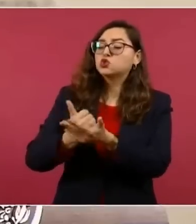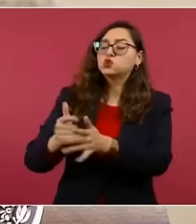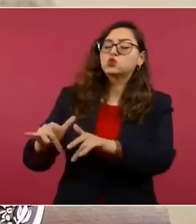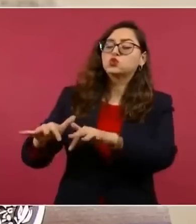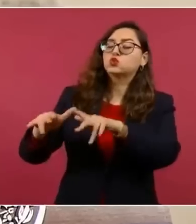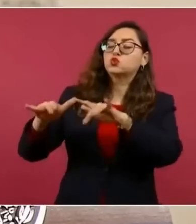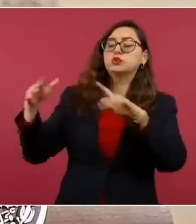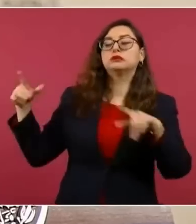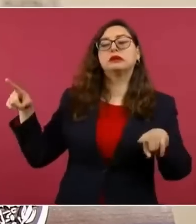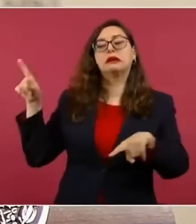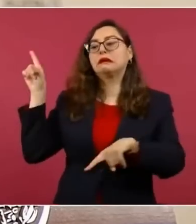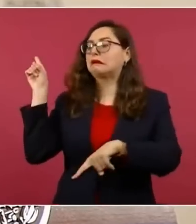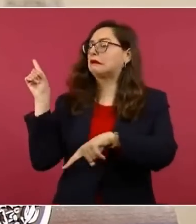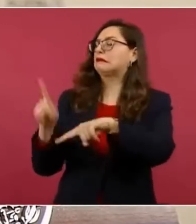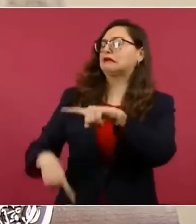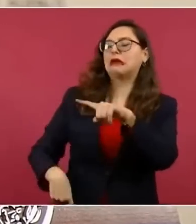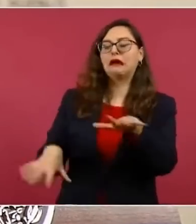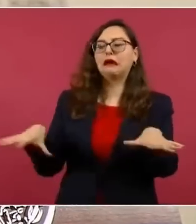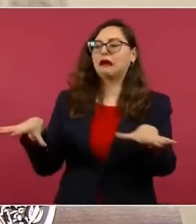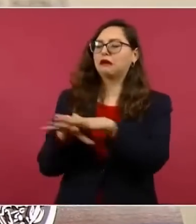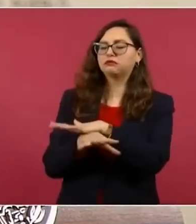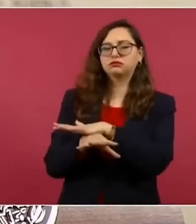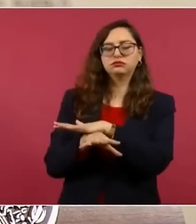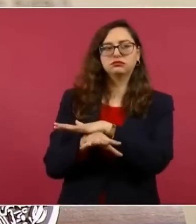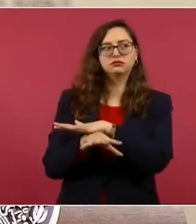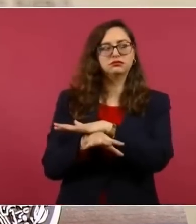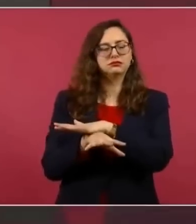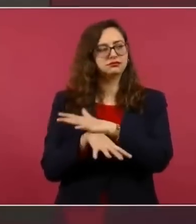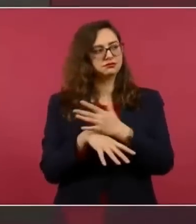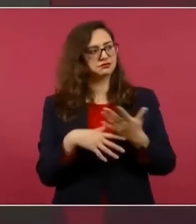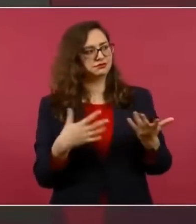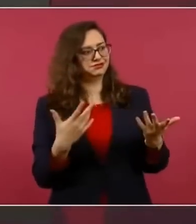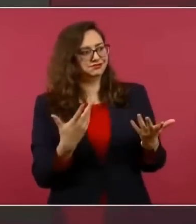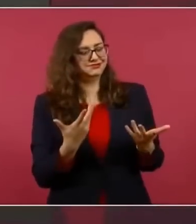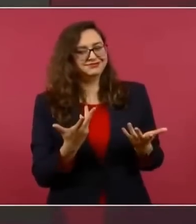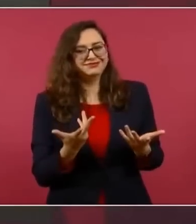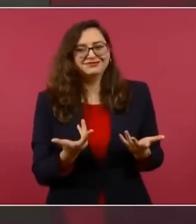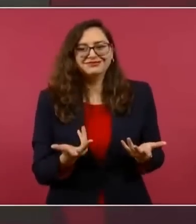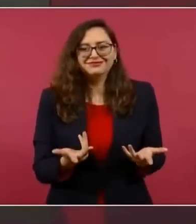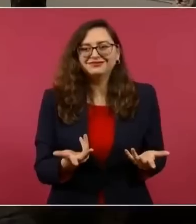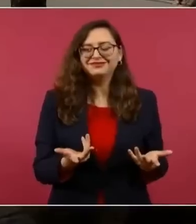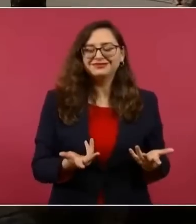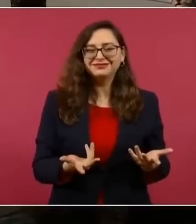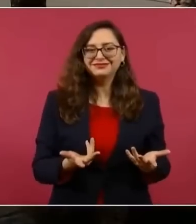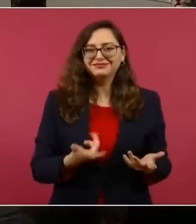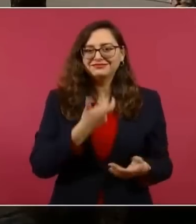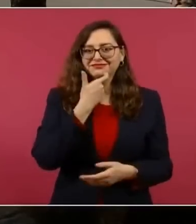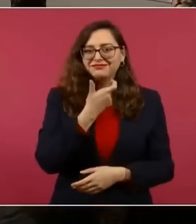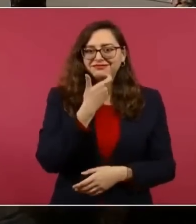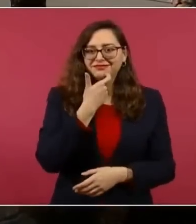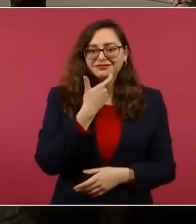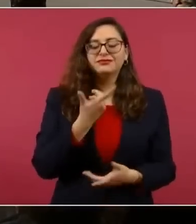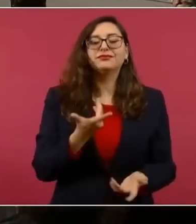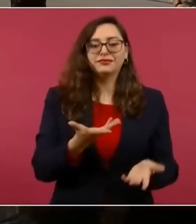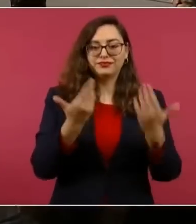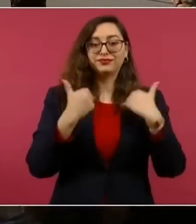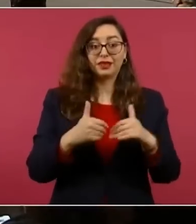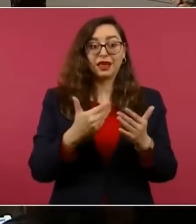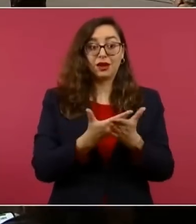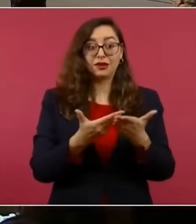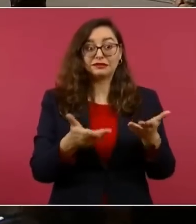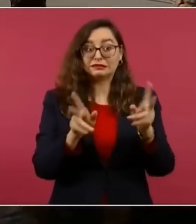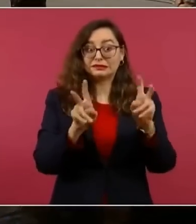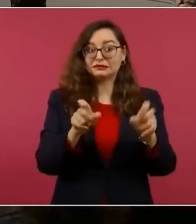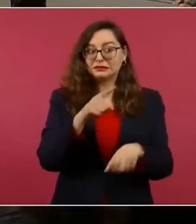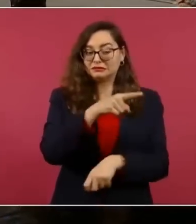Pero esto también está interesante, en la idea de que